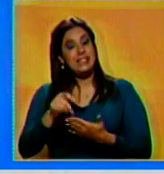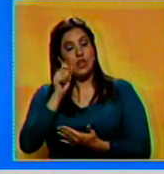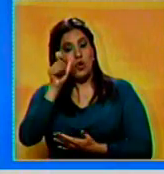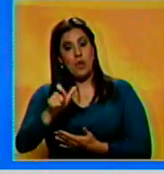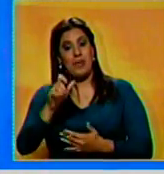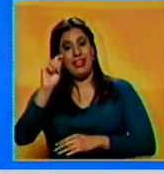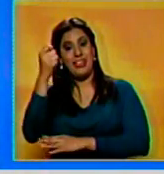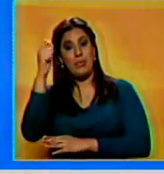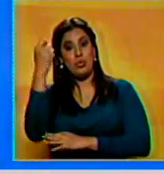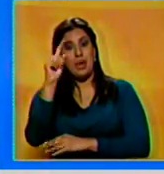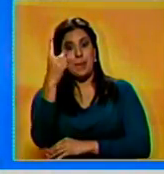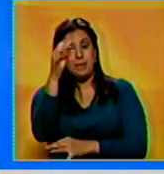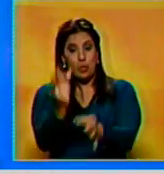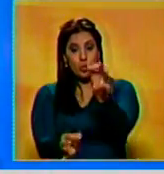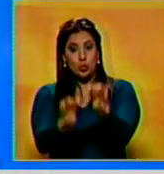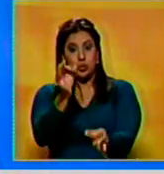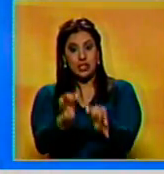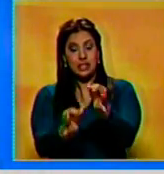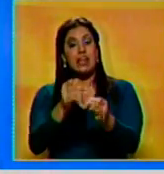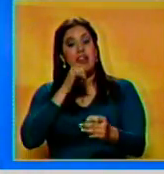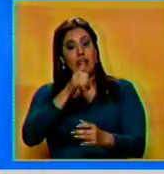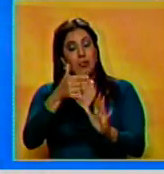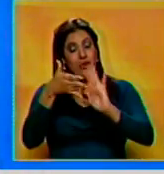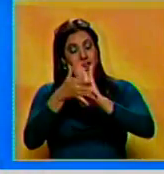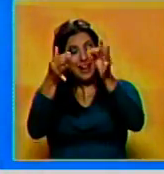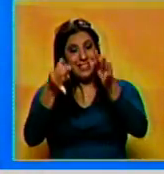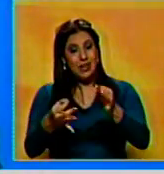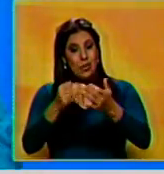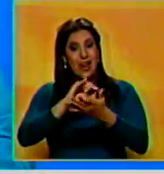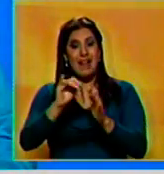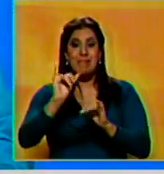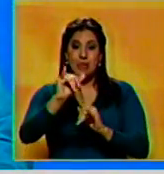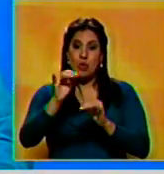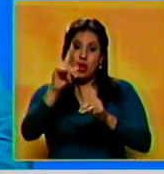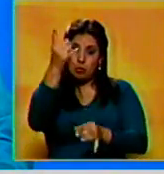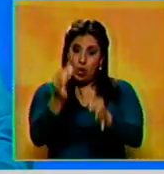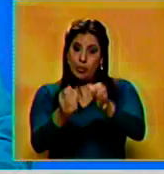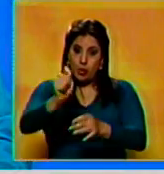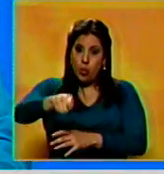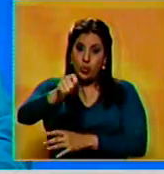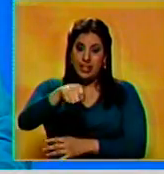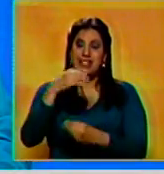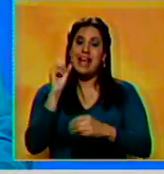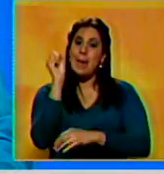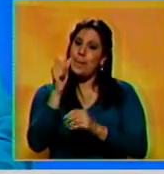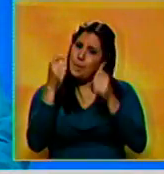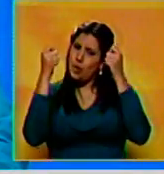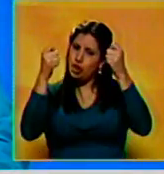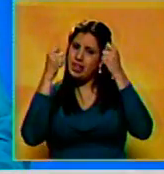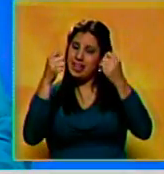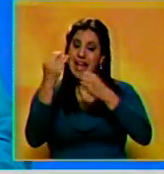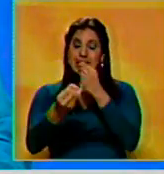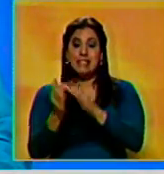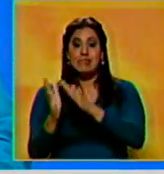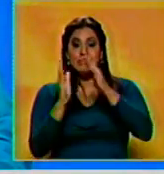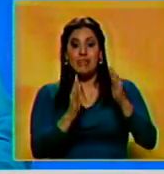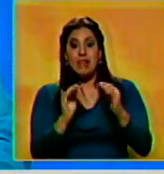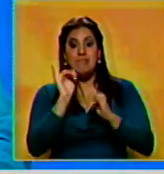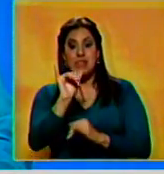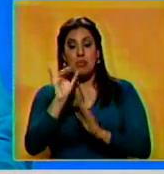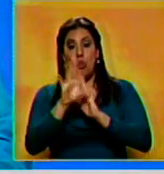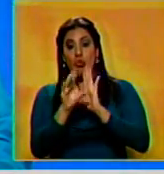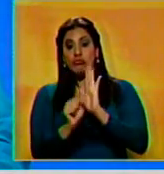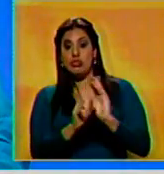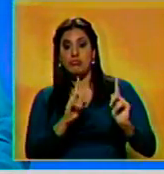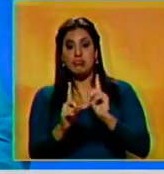El diputado de Primero Justicia, Alfonso Marquina, aseguró que la resolución del Tribunal Supremo de Justicia sobre las manifestaciones pasa por encima de la